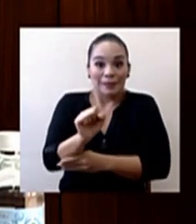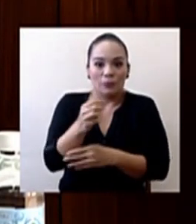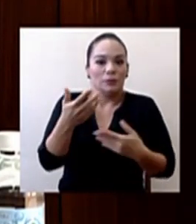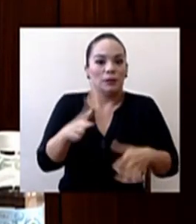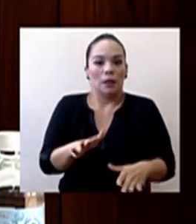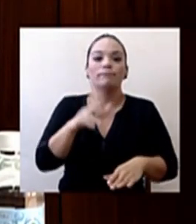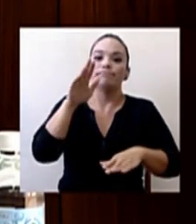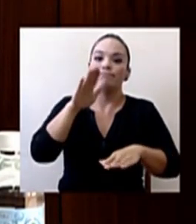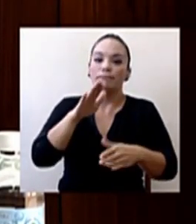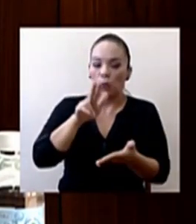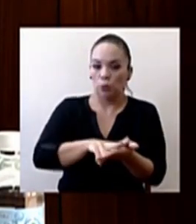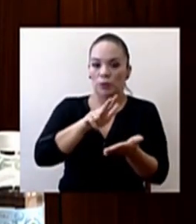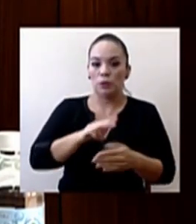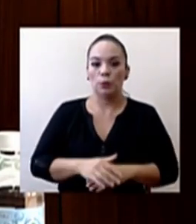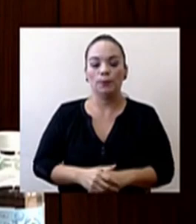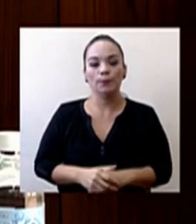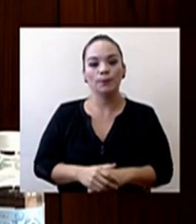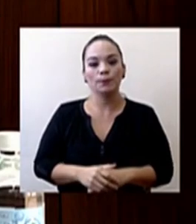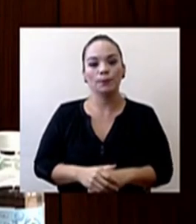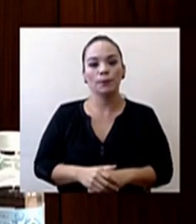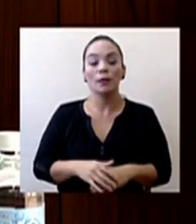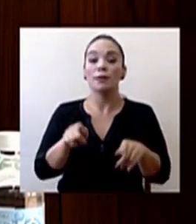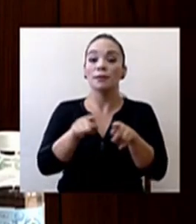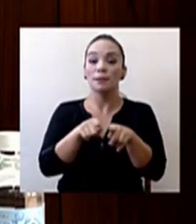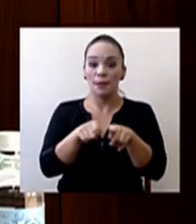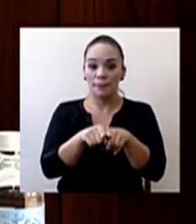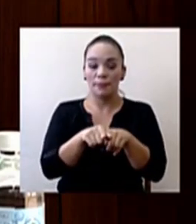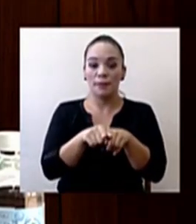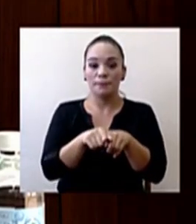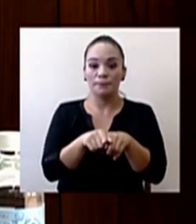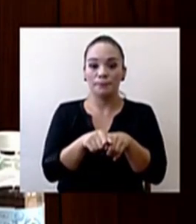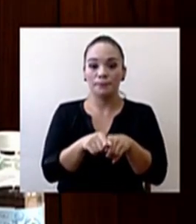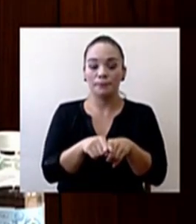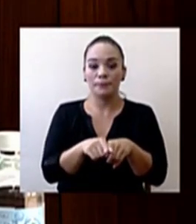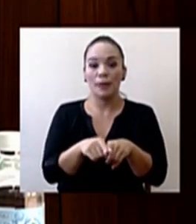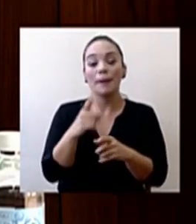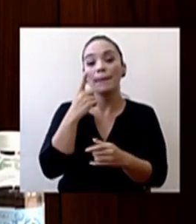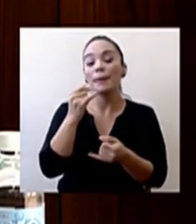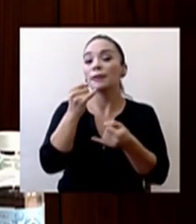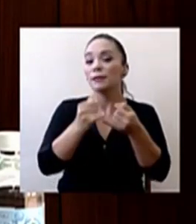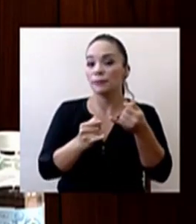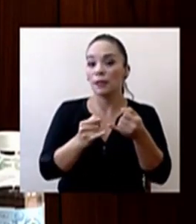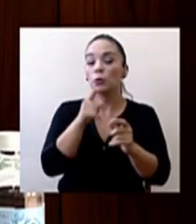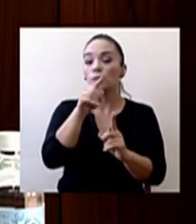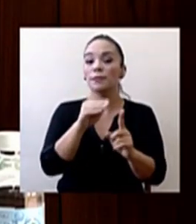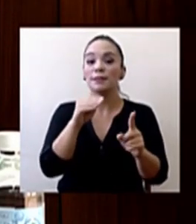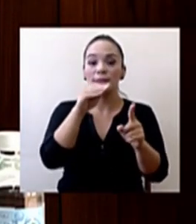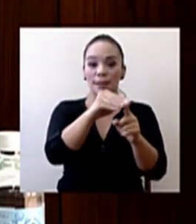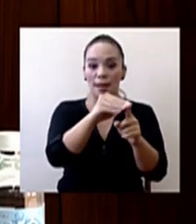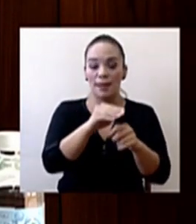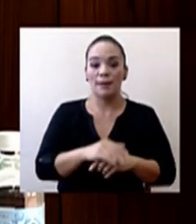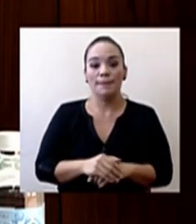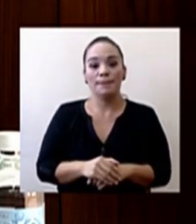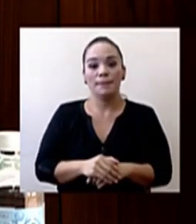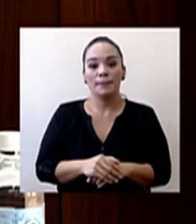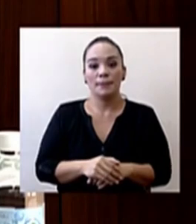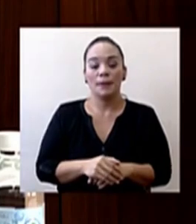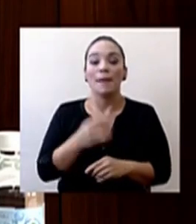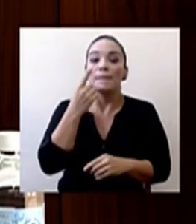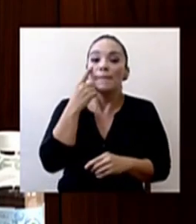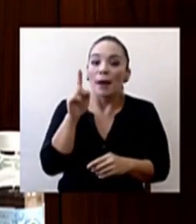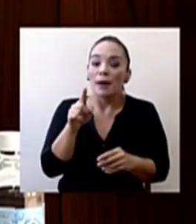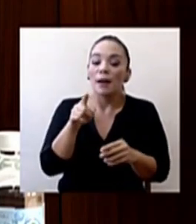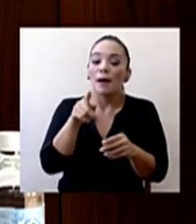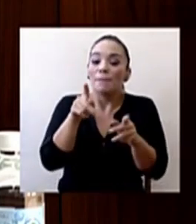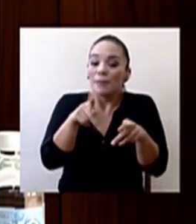autorizó. Y quisiera también terminar con un mensaje para los, de nuevo,